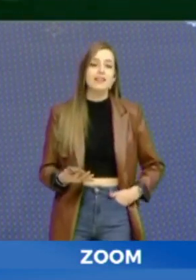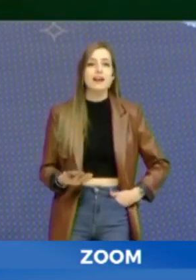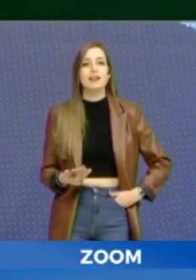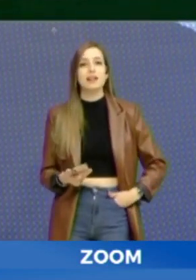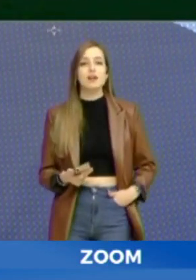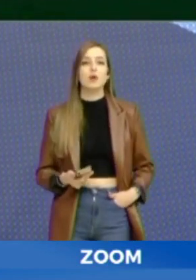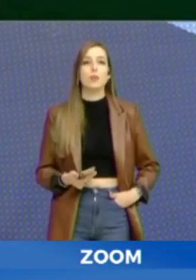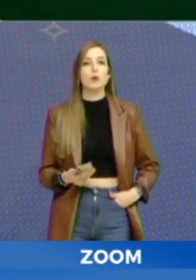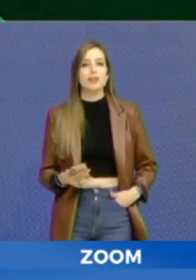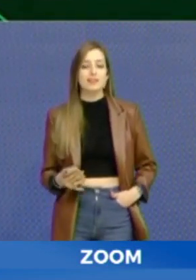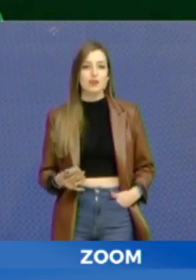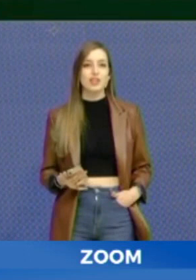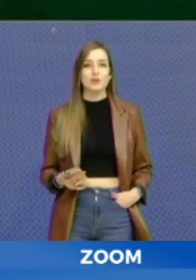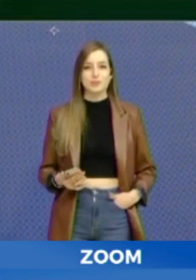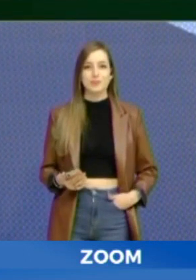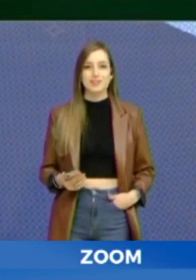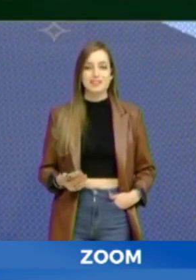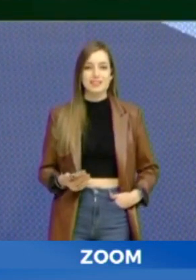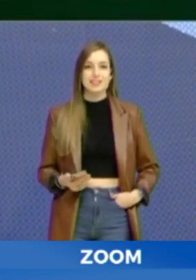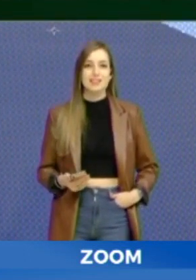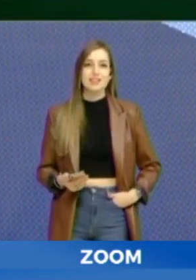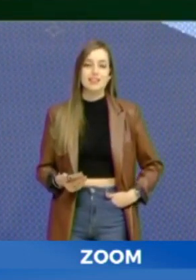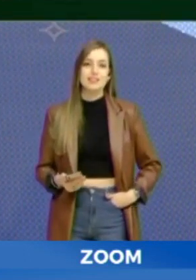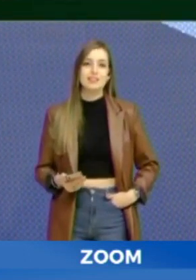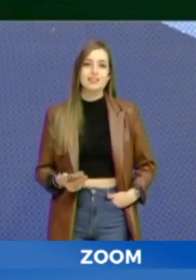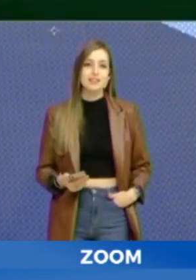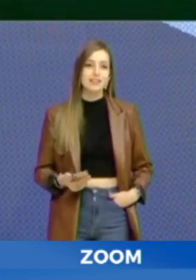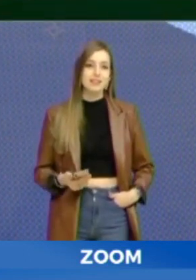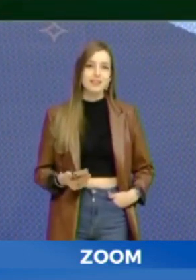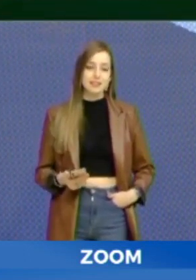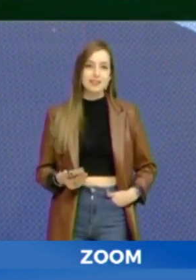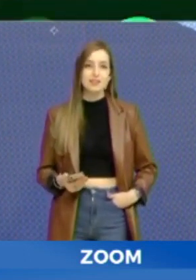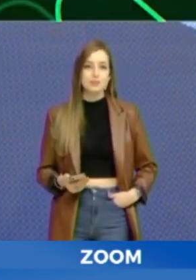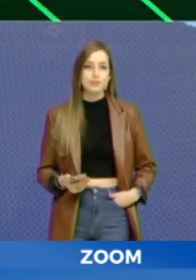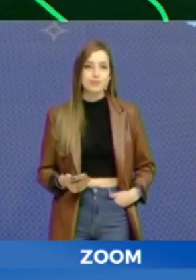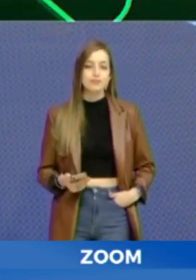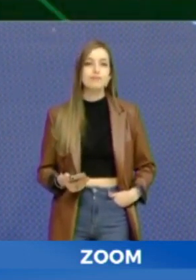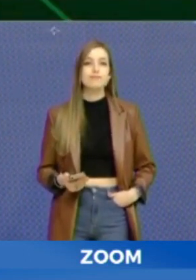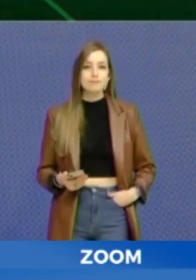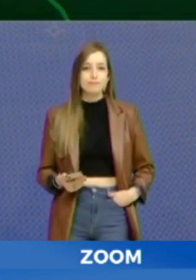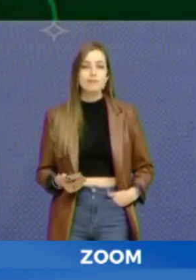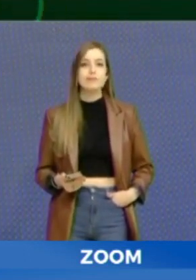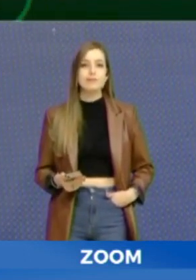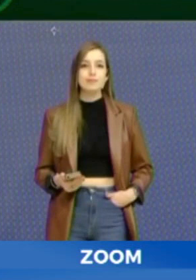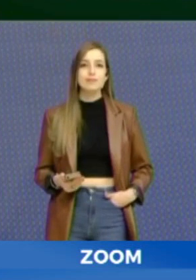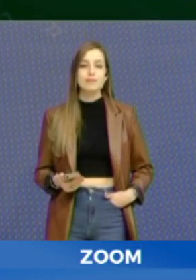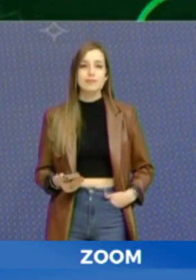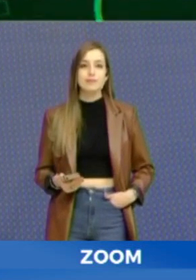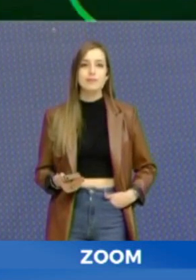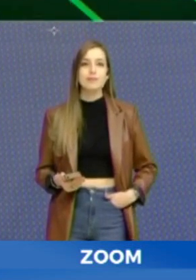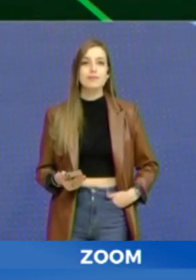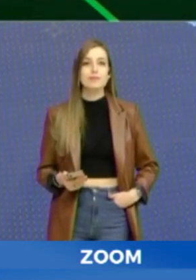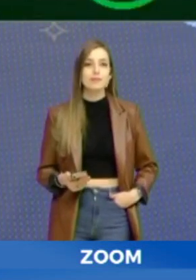canasta, Ariel, o cómo lo vienen desarrollando? No. Este año se presentó así, se presentó también la necesidad